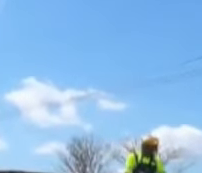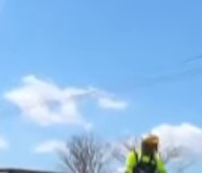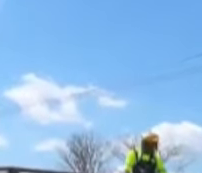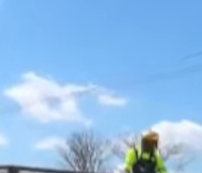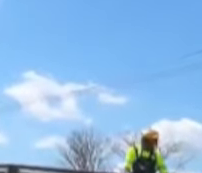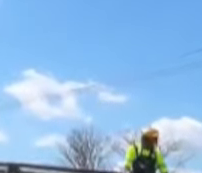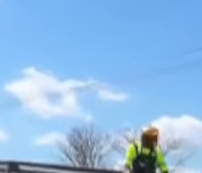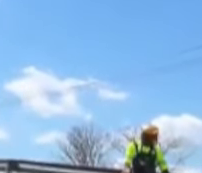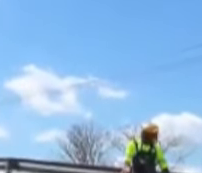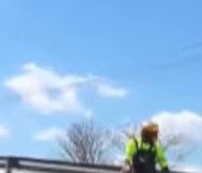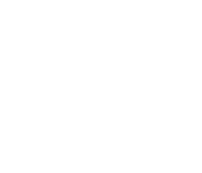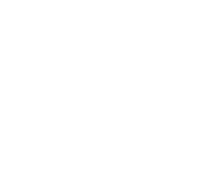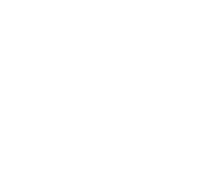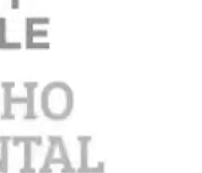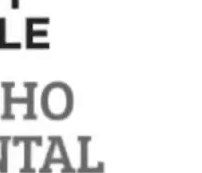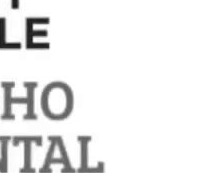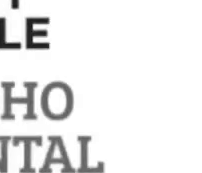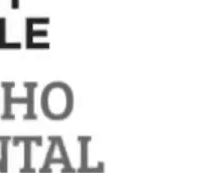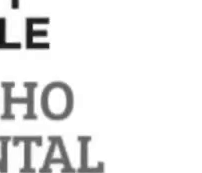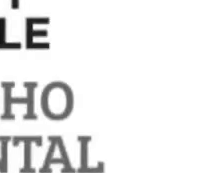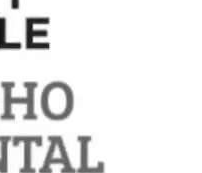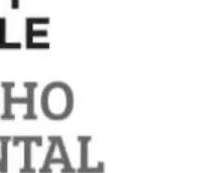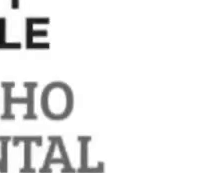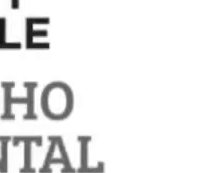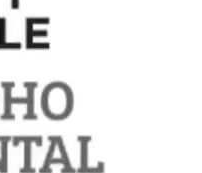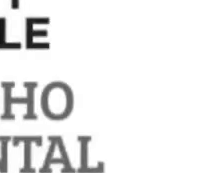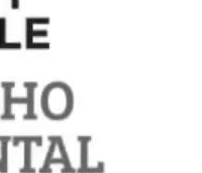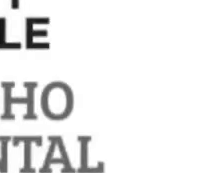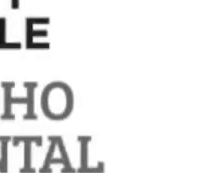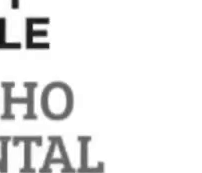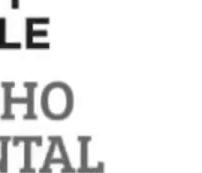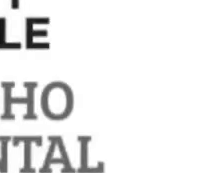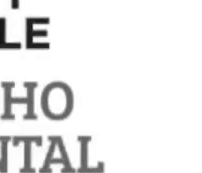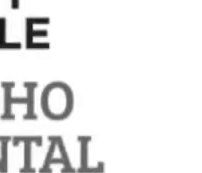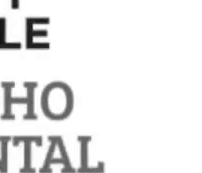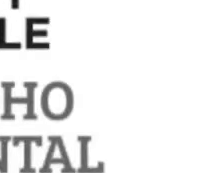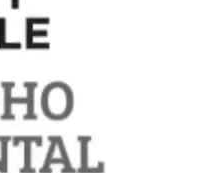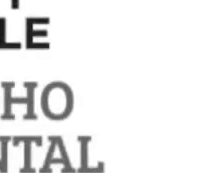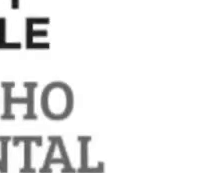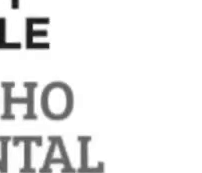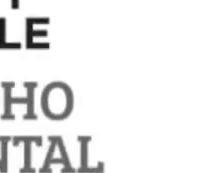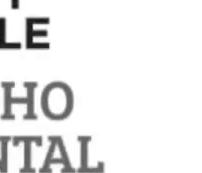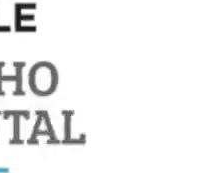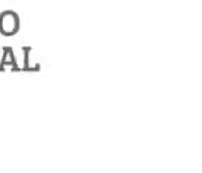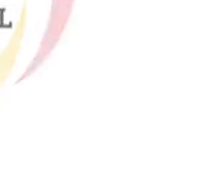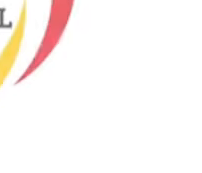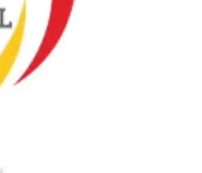seguridad y salud en el trabajo Un entorno de trabajo seguro y saludable Un derecho fundamental